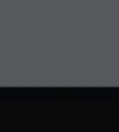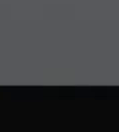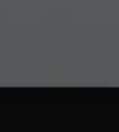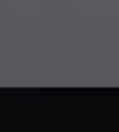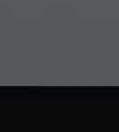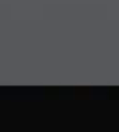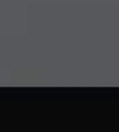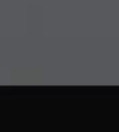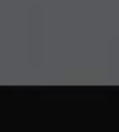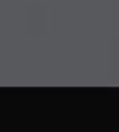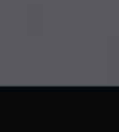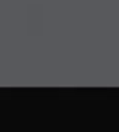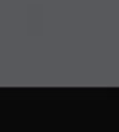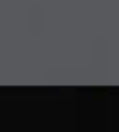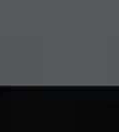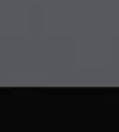cara